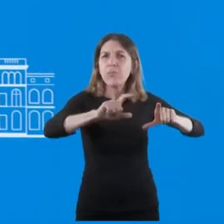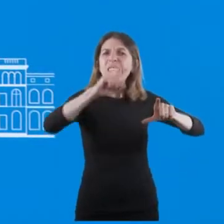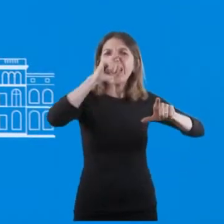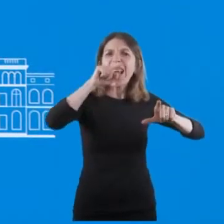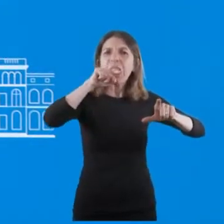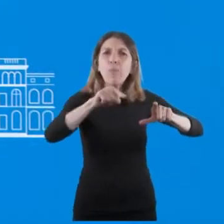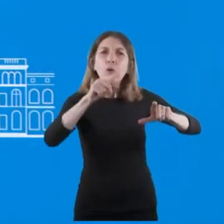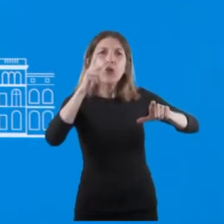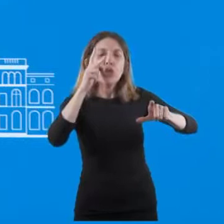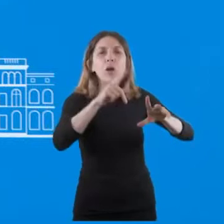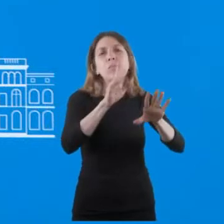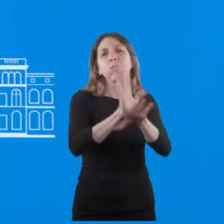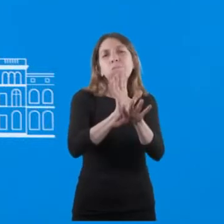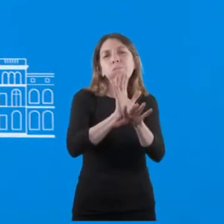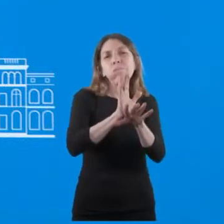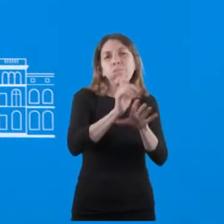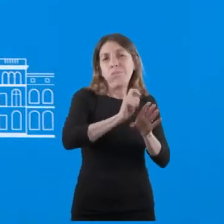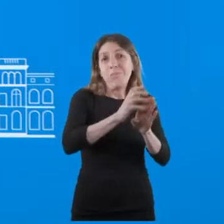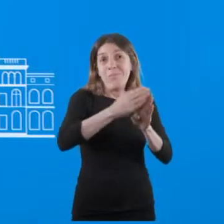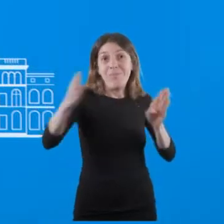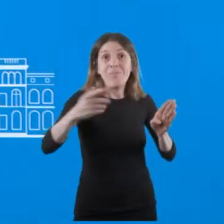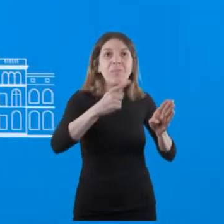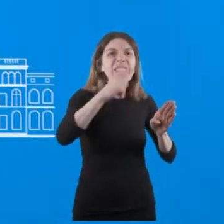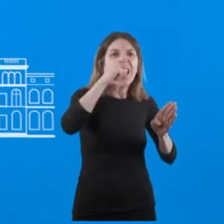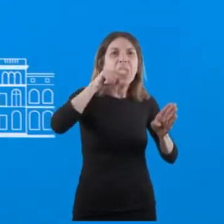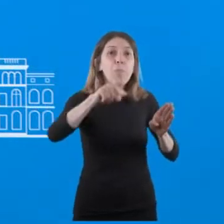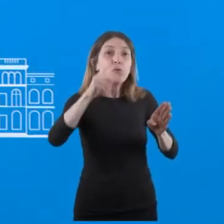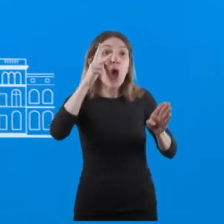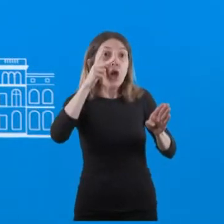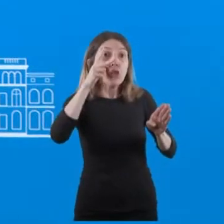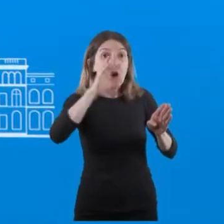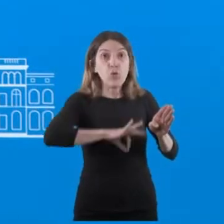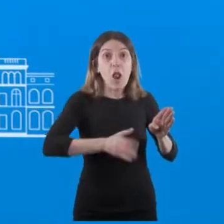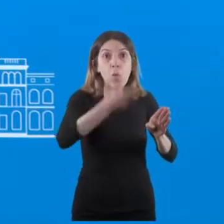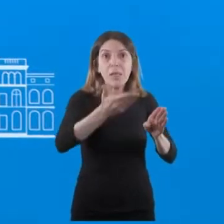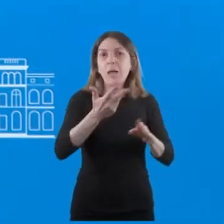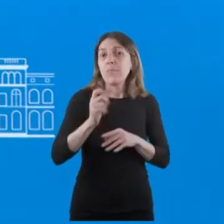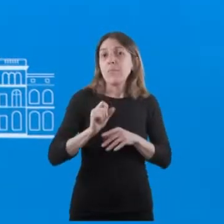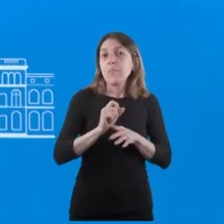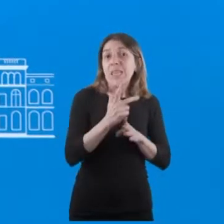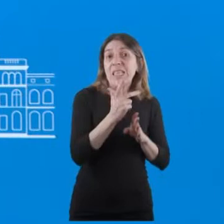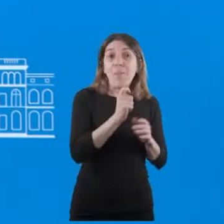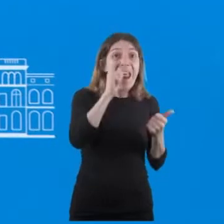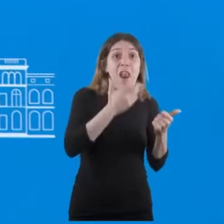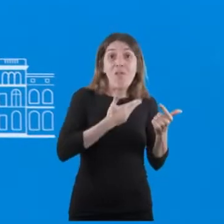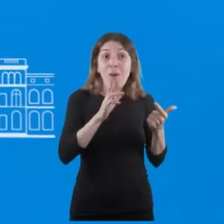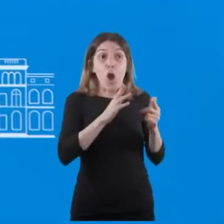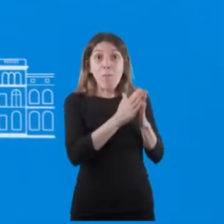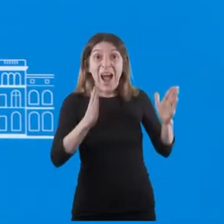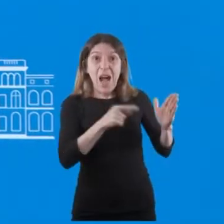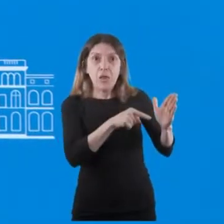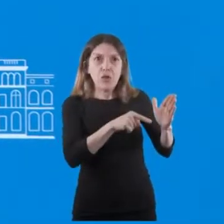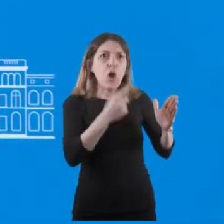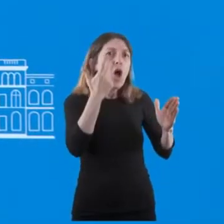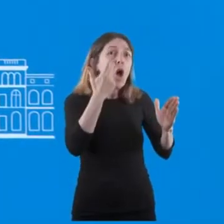.8, en los primeros 3 meses acumulan un alza del 18